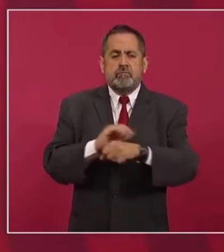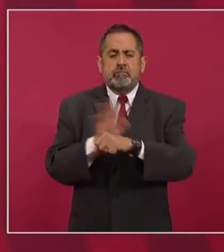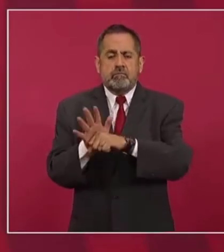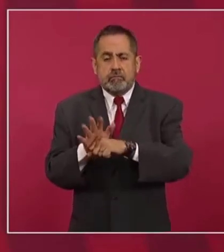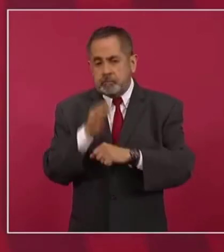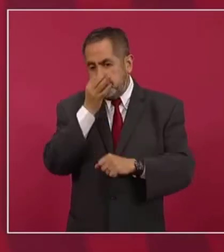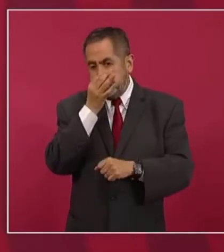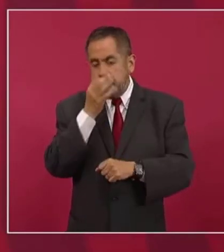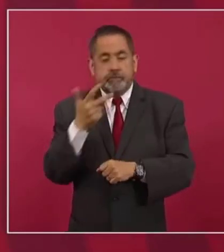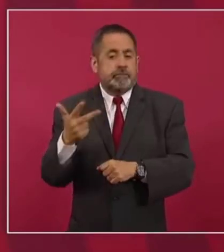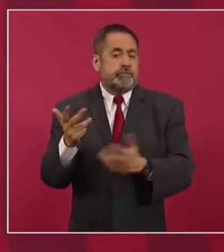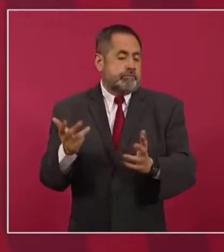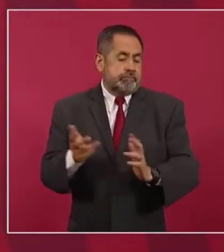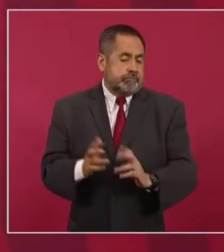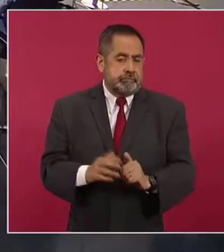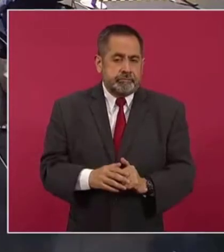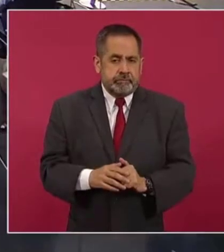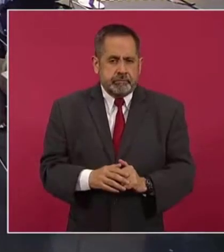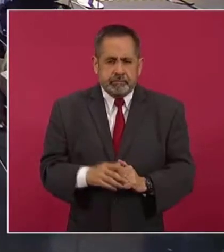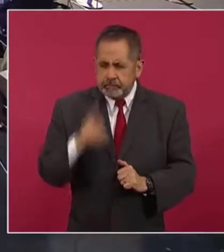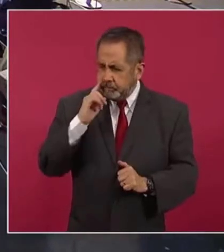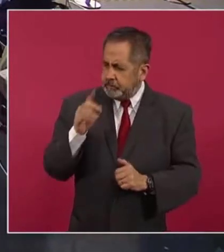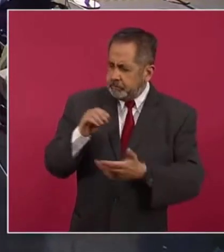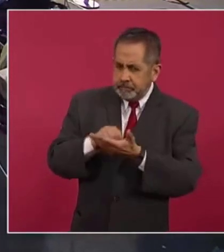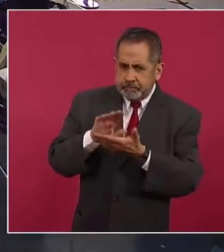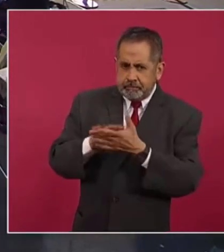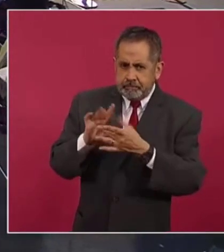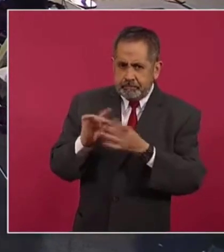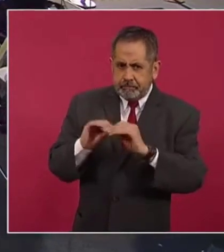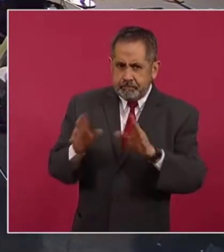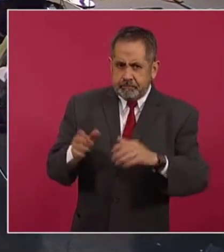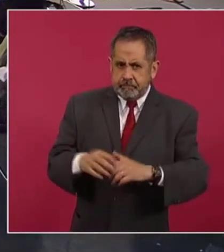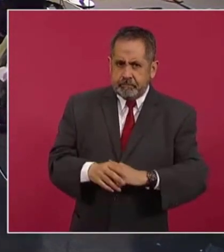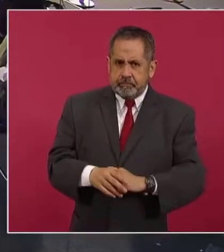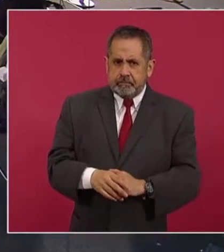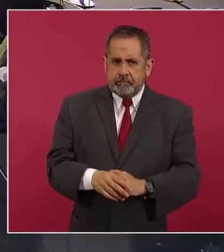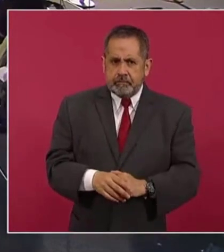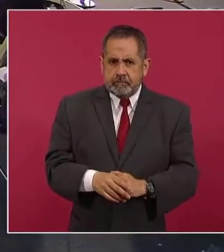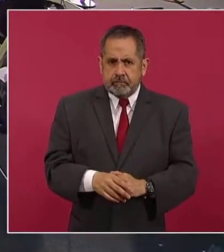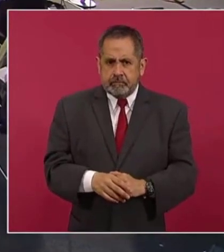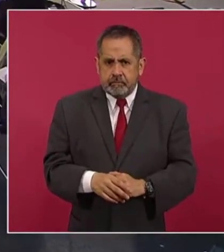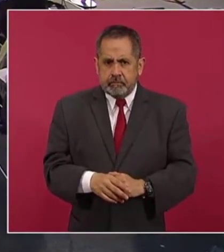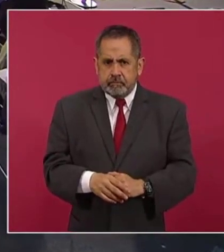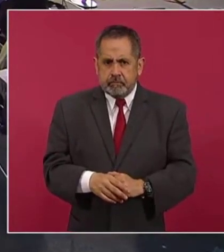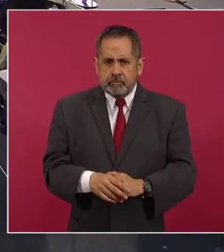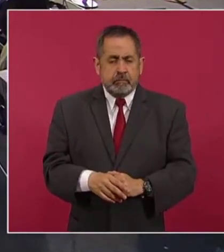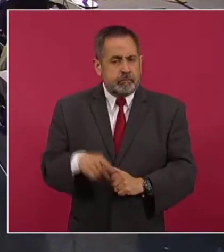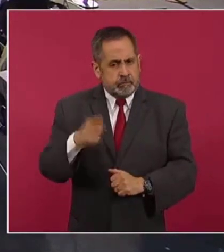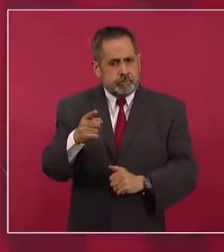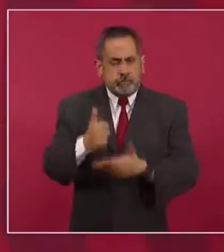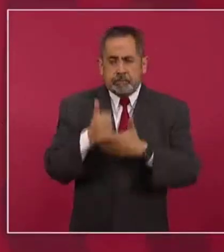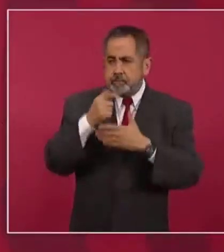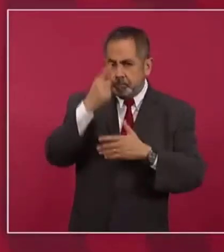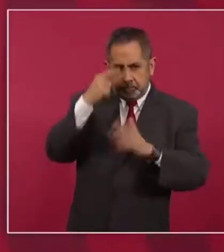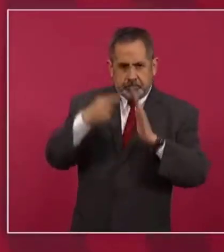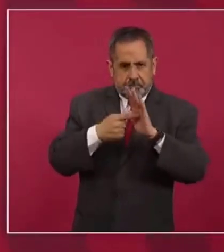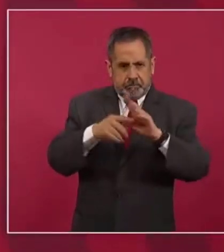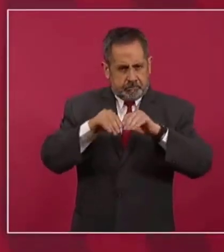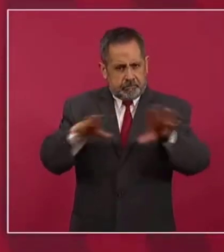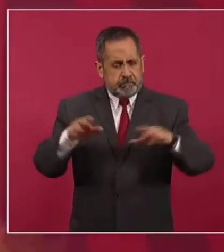COVID. No tienes el dato, por favor, porque esto ayuda. Estamos